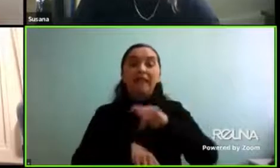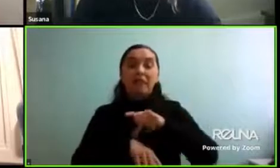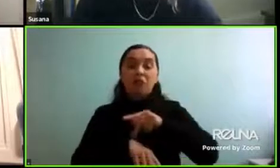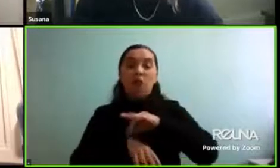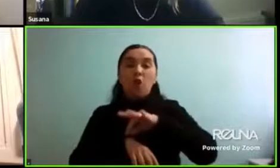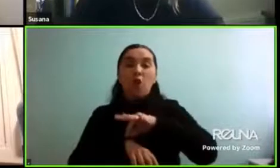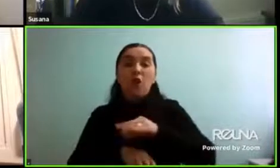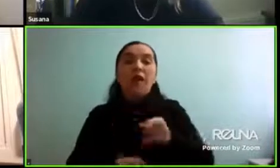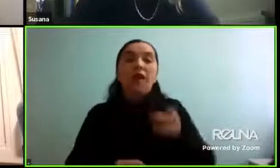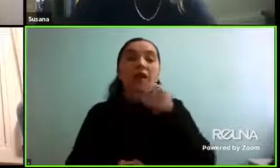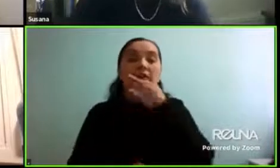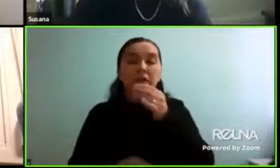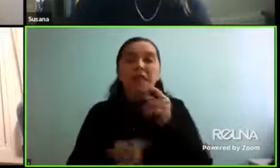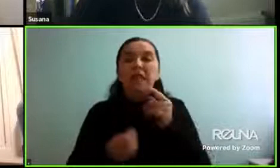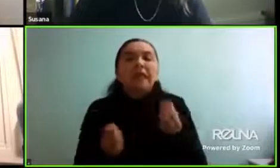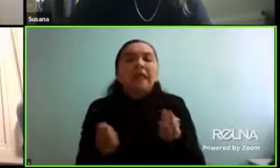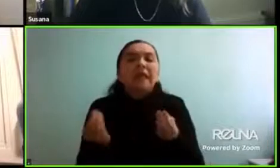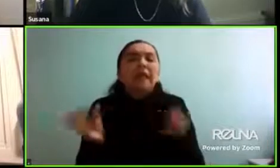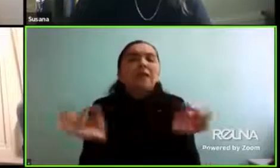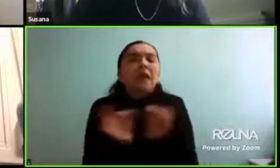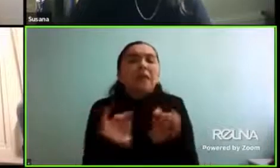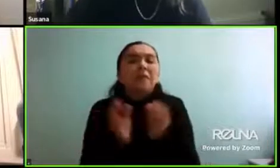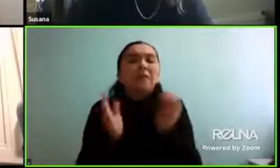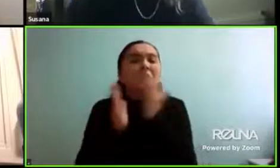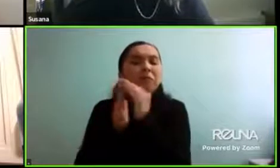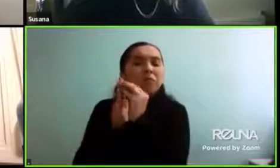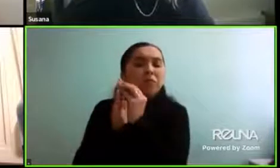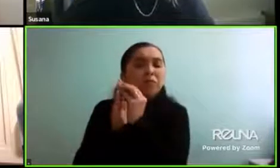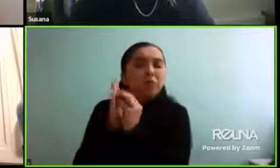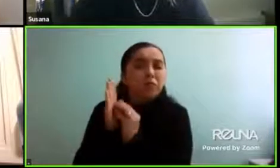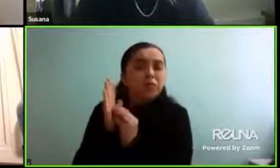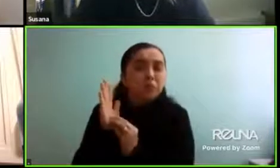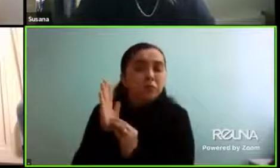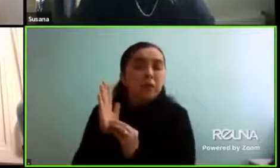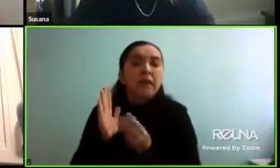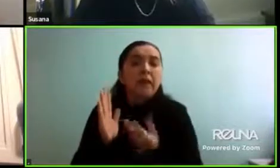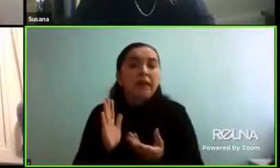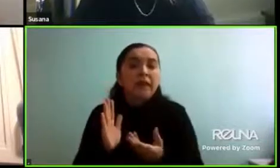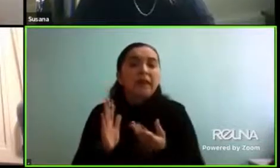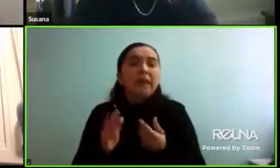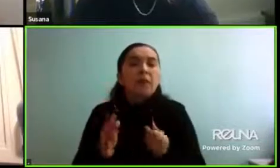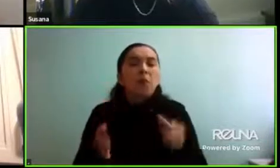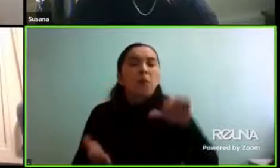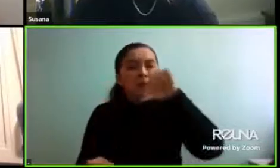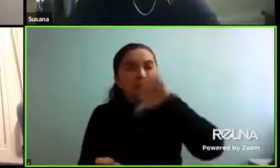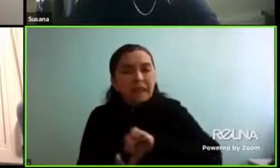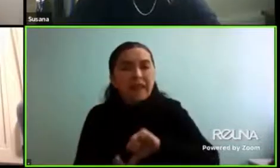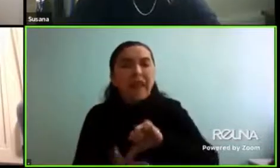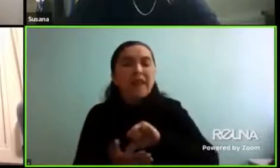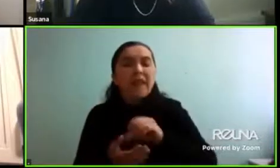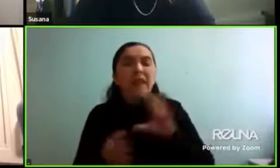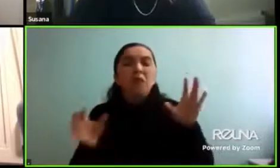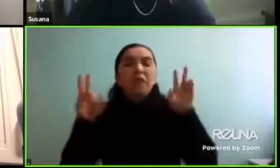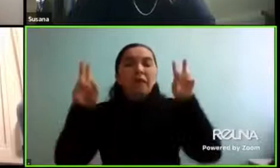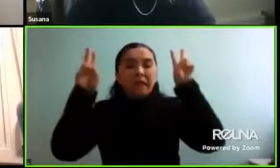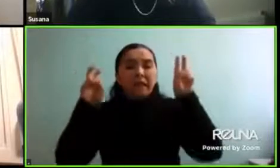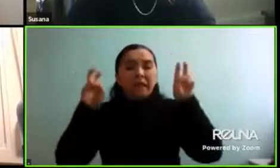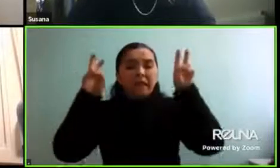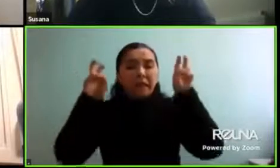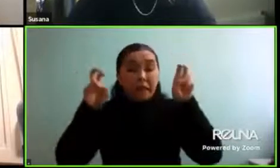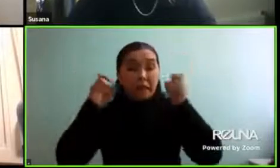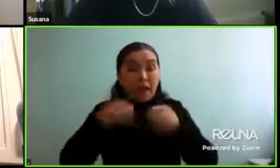centradas o un poco aterrizadas con respecto a la actualidad.